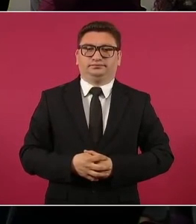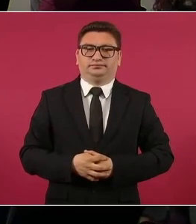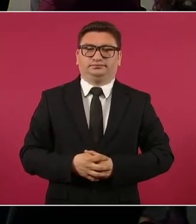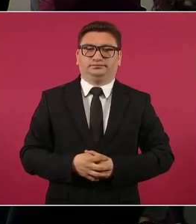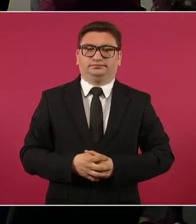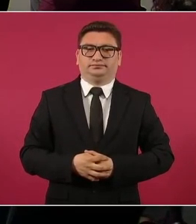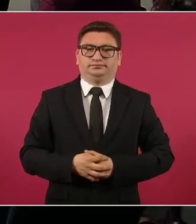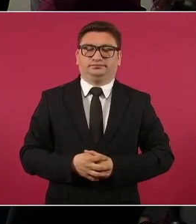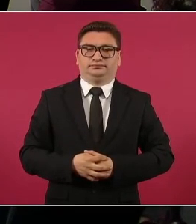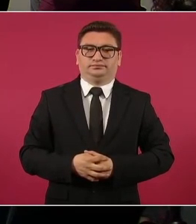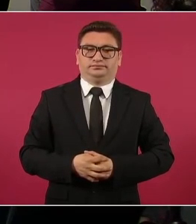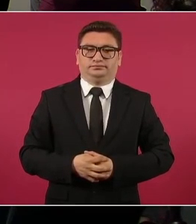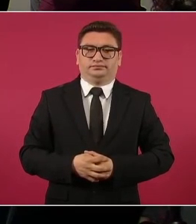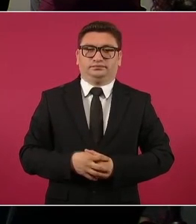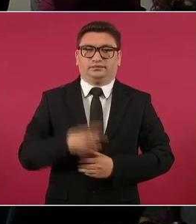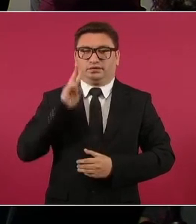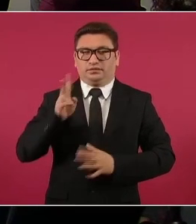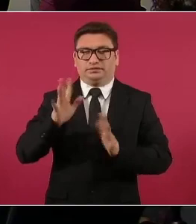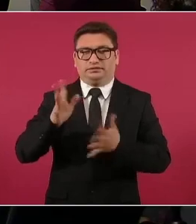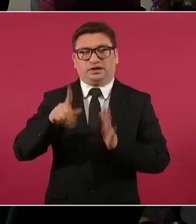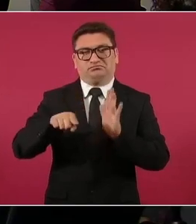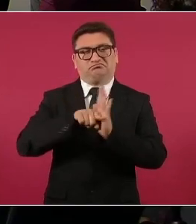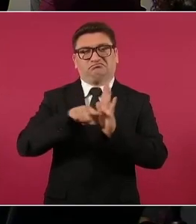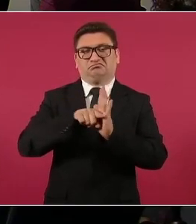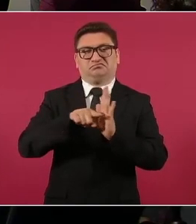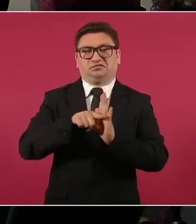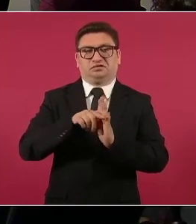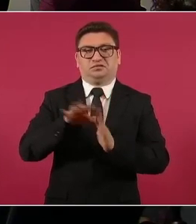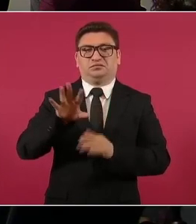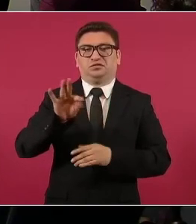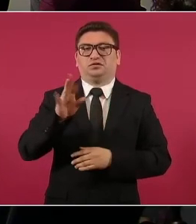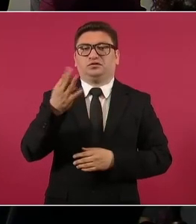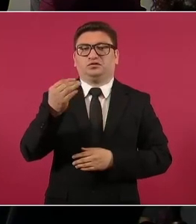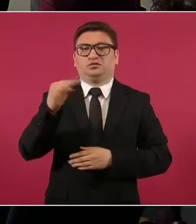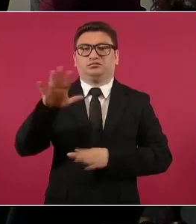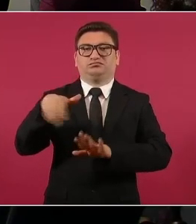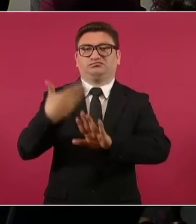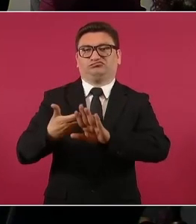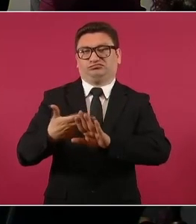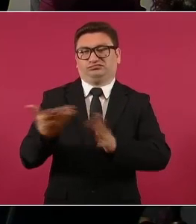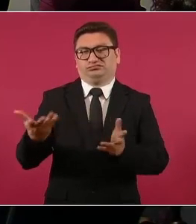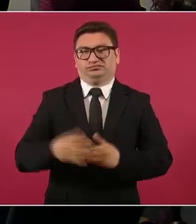Pero ya es negativo, porque es 49 en contra,